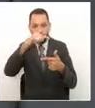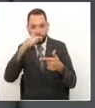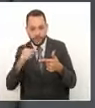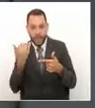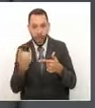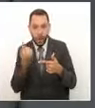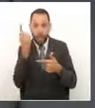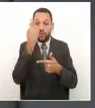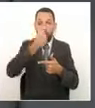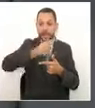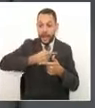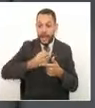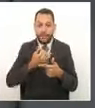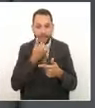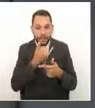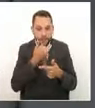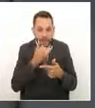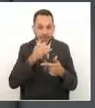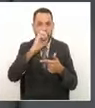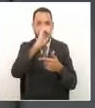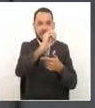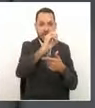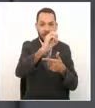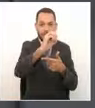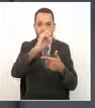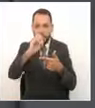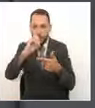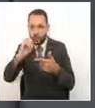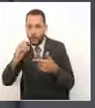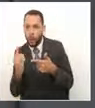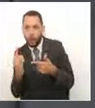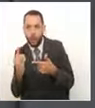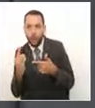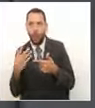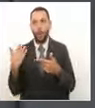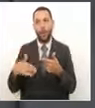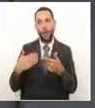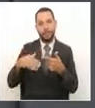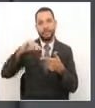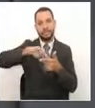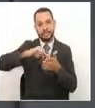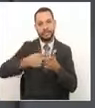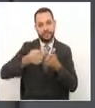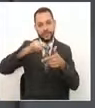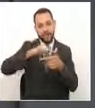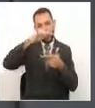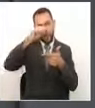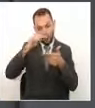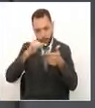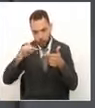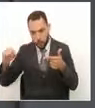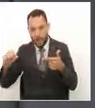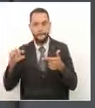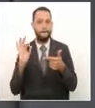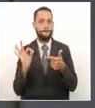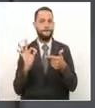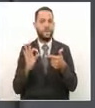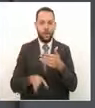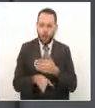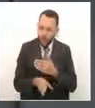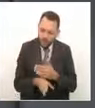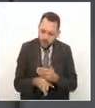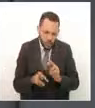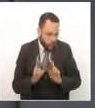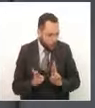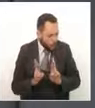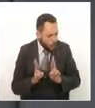y los casos son cero o uno, o sea que esa curva se va aplanando. Deberíamos seguir así y esa es